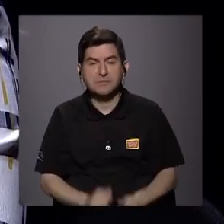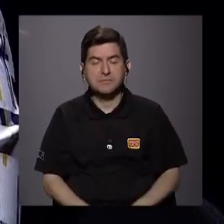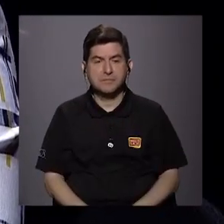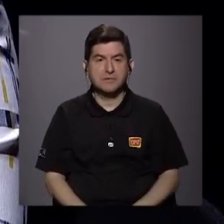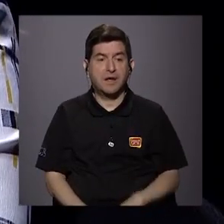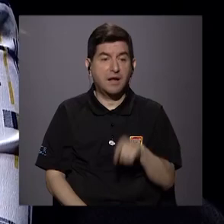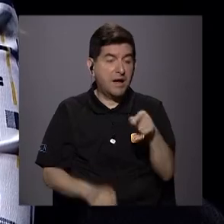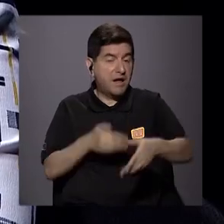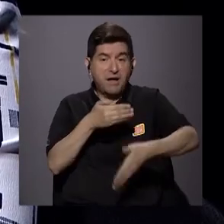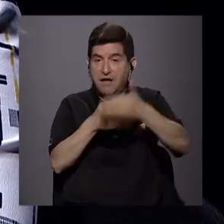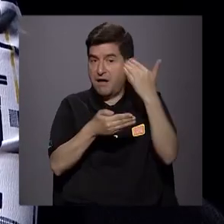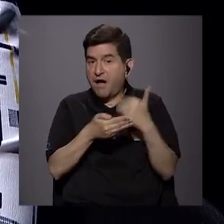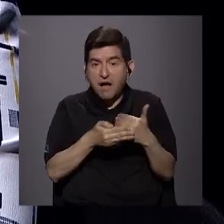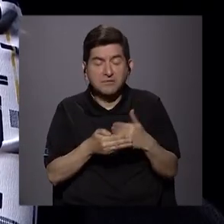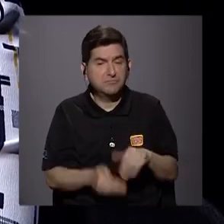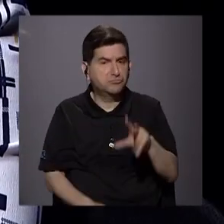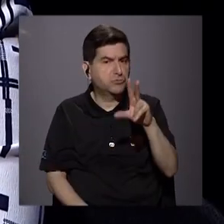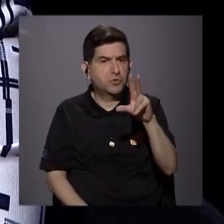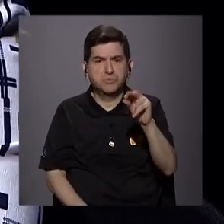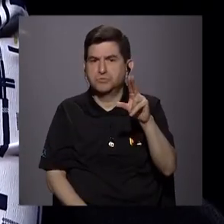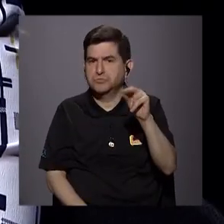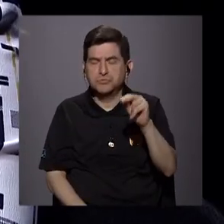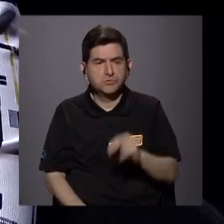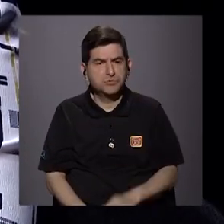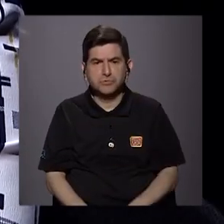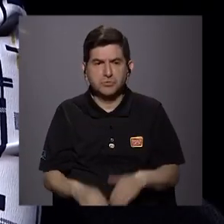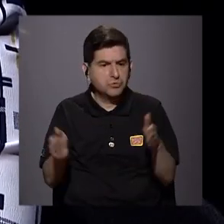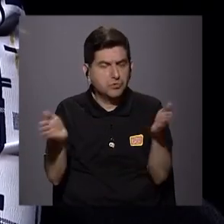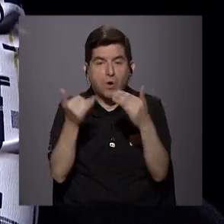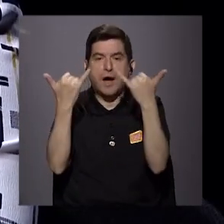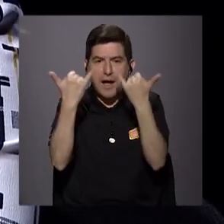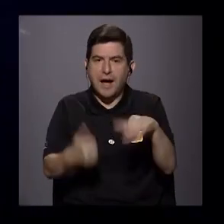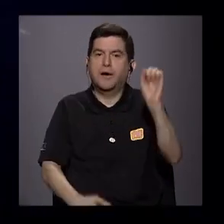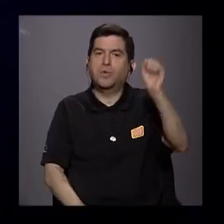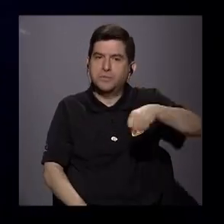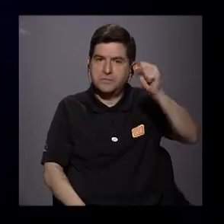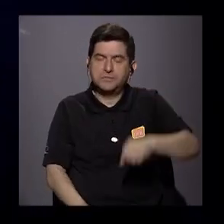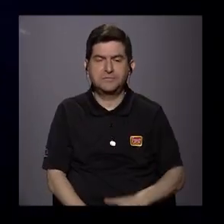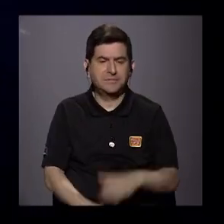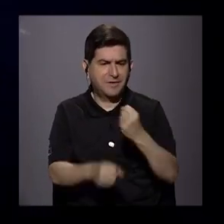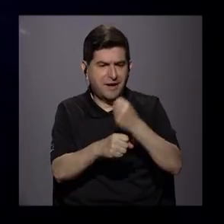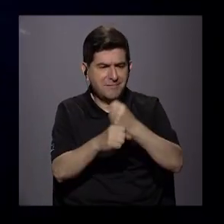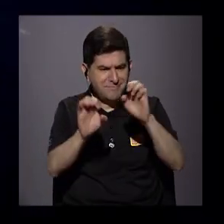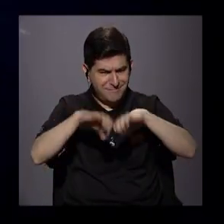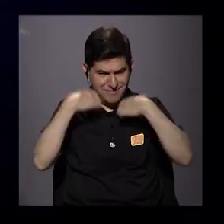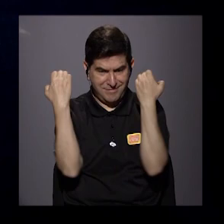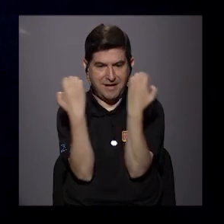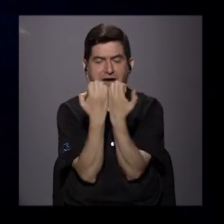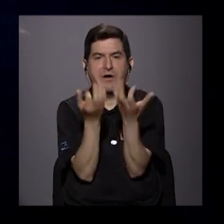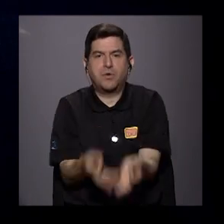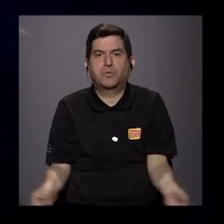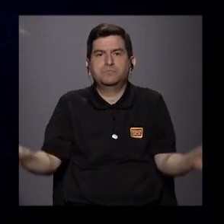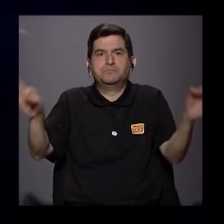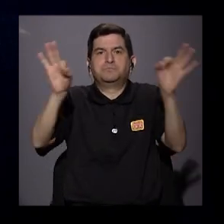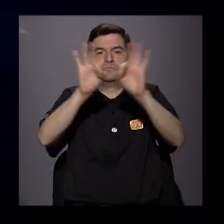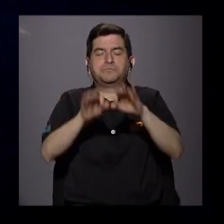capacidades antes no se, digamos, se incentivaban. Ahora sí, el trabajo en equipo es fundamental. Yo creo que el presidente tiene